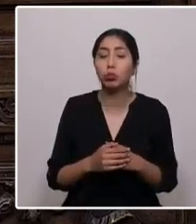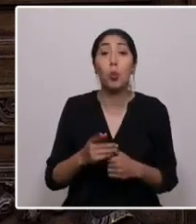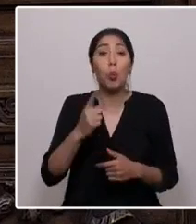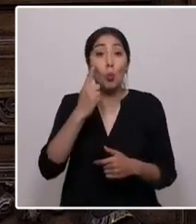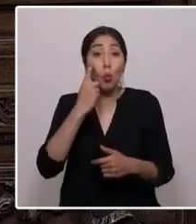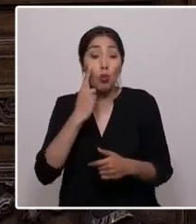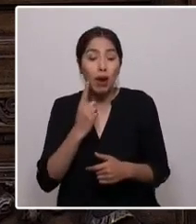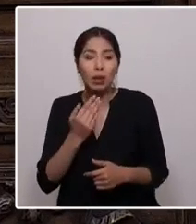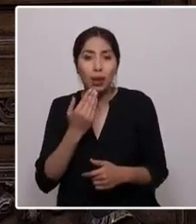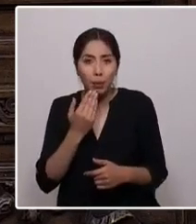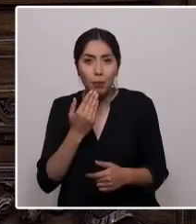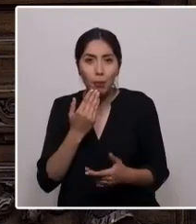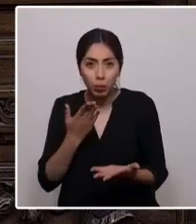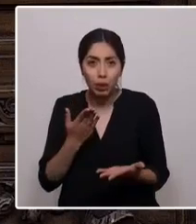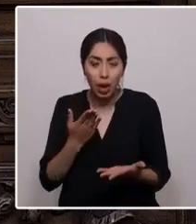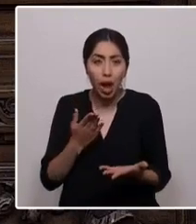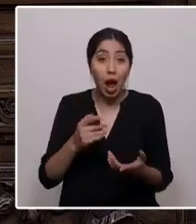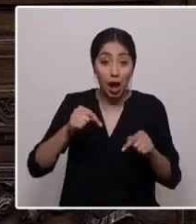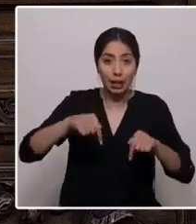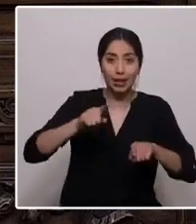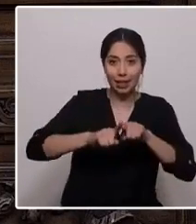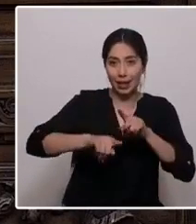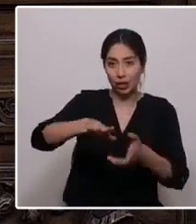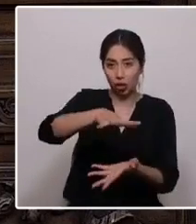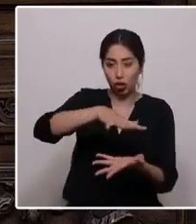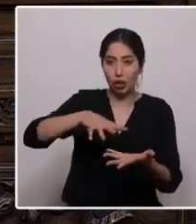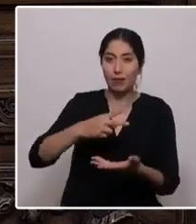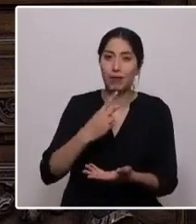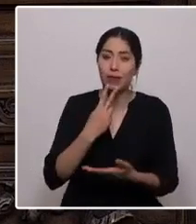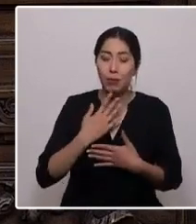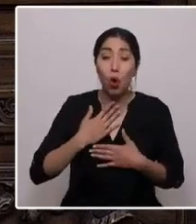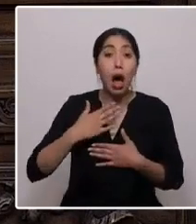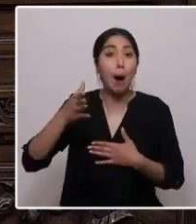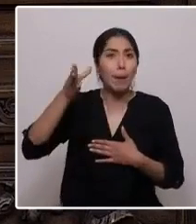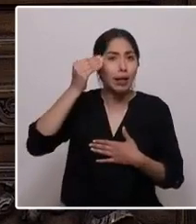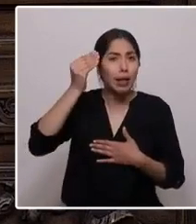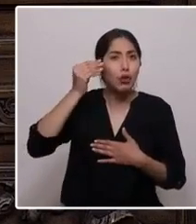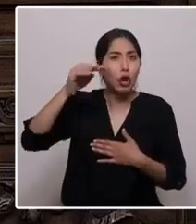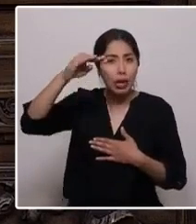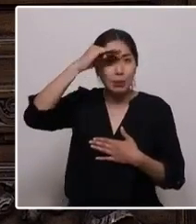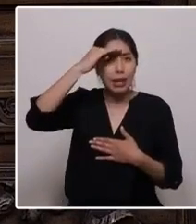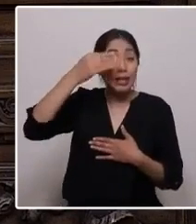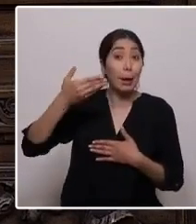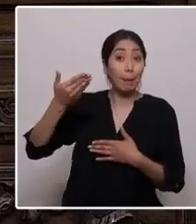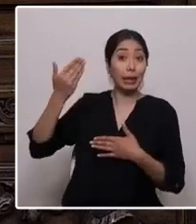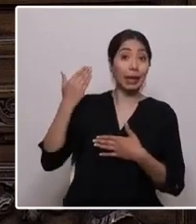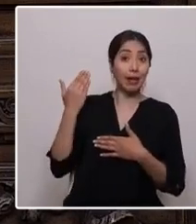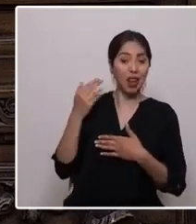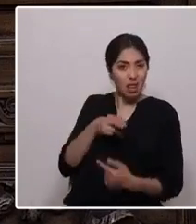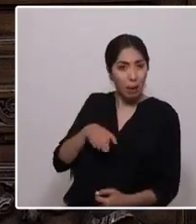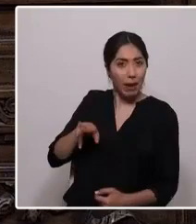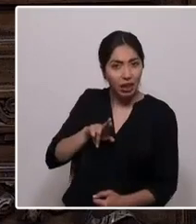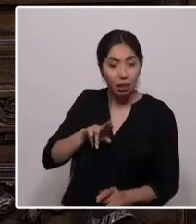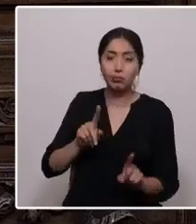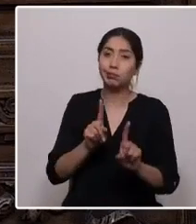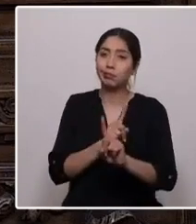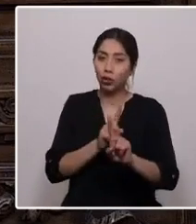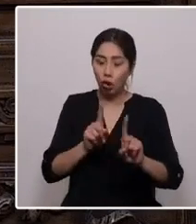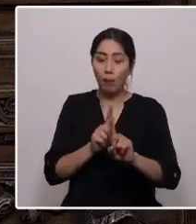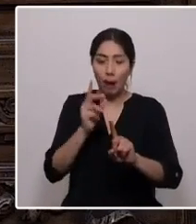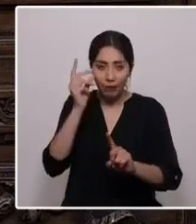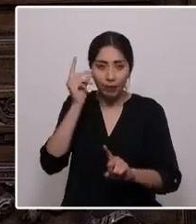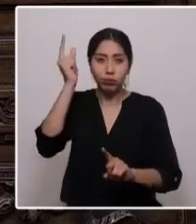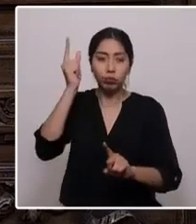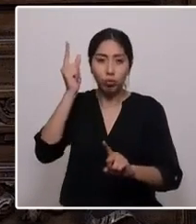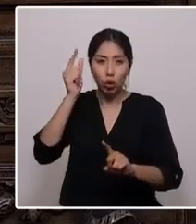territorio que habitamos históricamente, aprendiendo del pasado, no para repetirlo, sino para crear lo inédito desde lo antiguo.